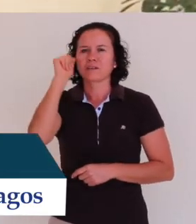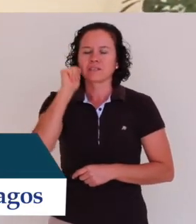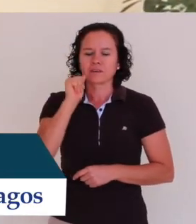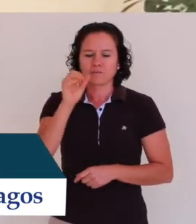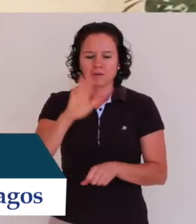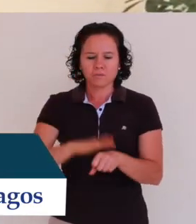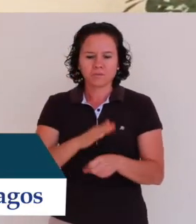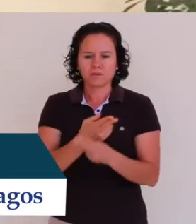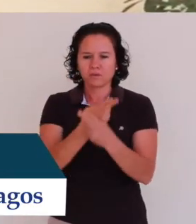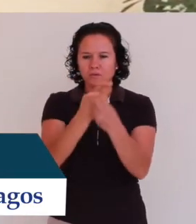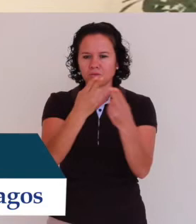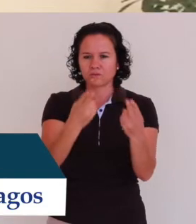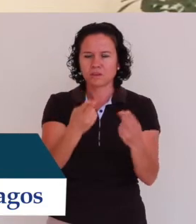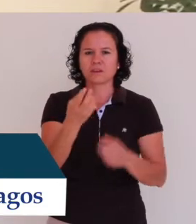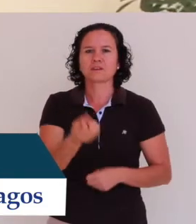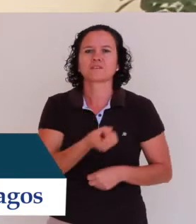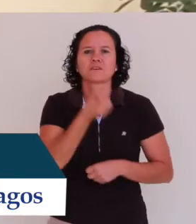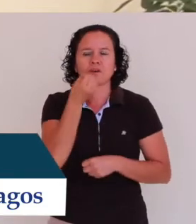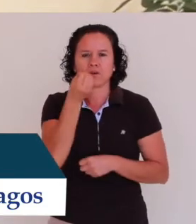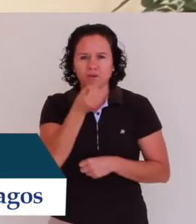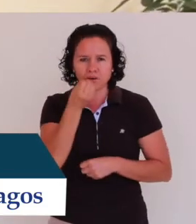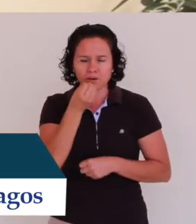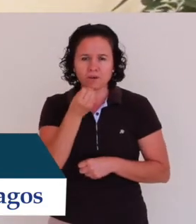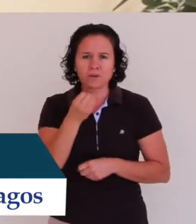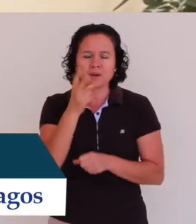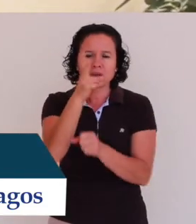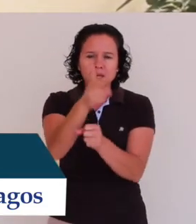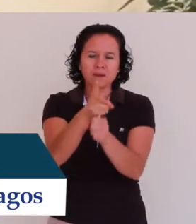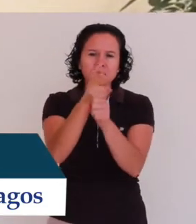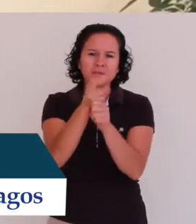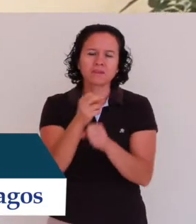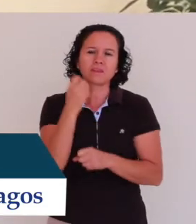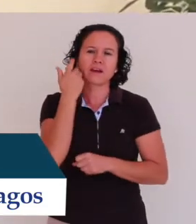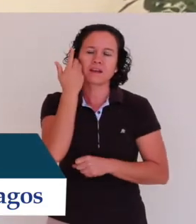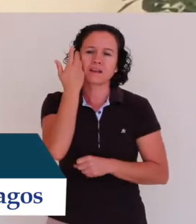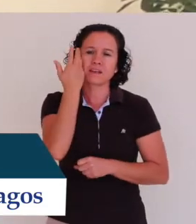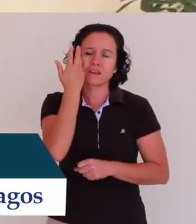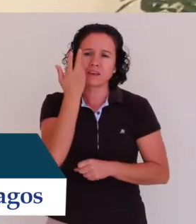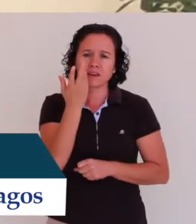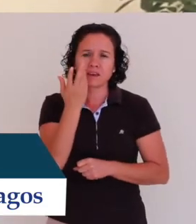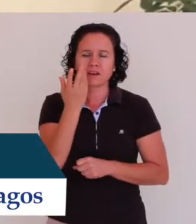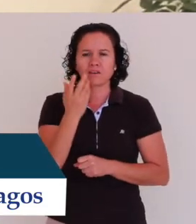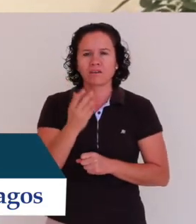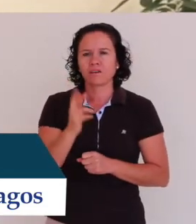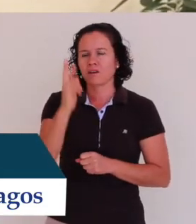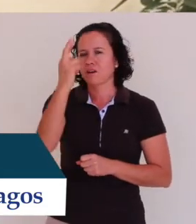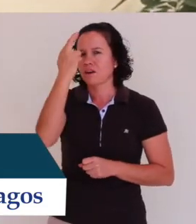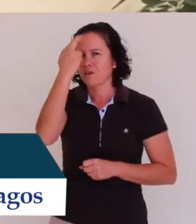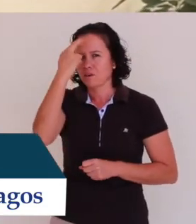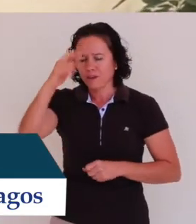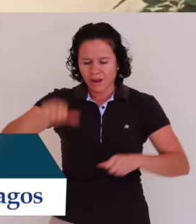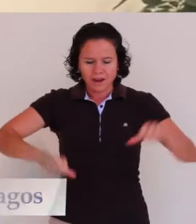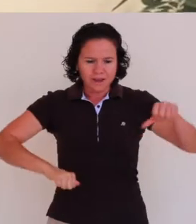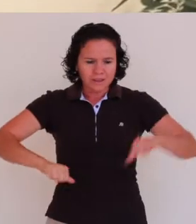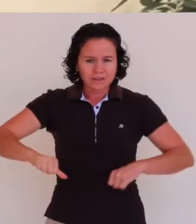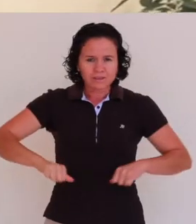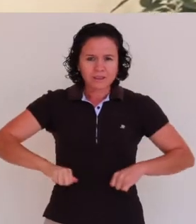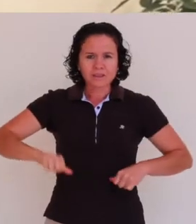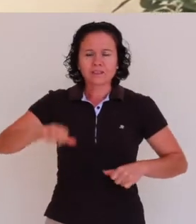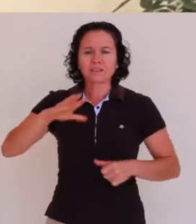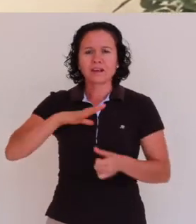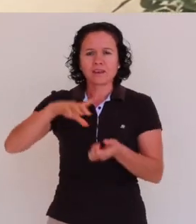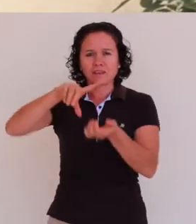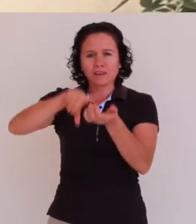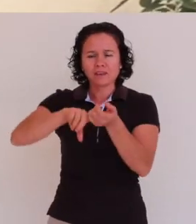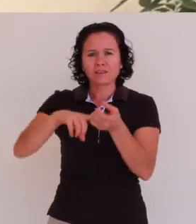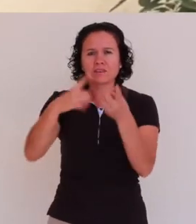están en la oración de este hermano de ustedes. Quiero invitarles por este medio a recordar todas las actividades que